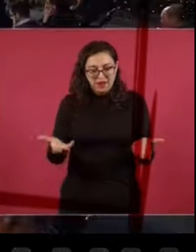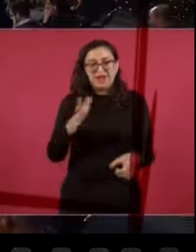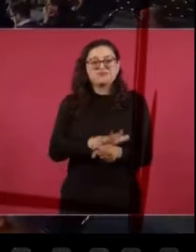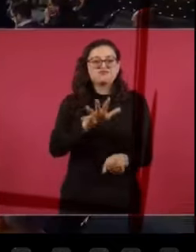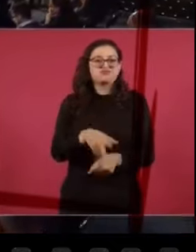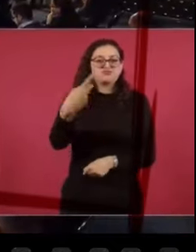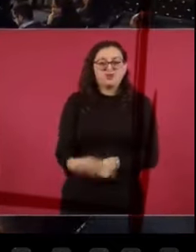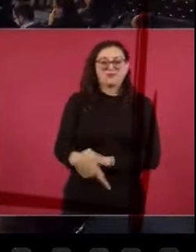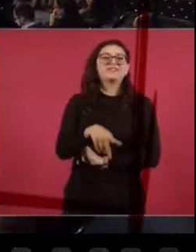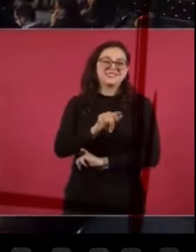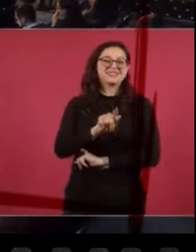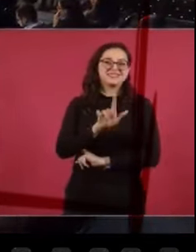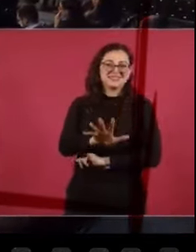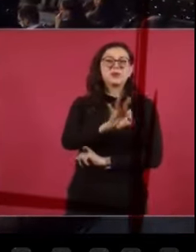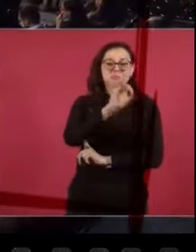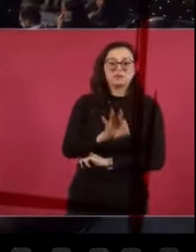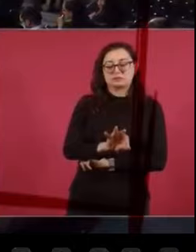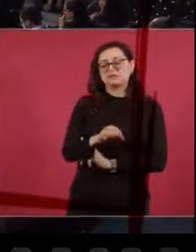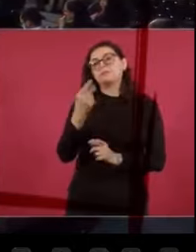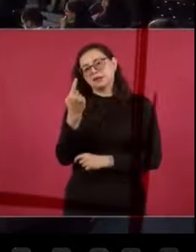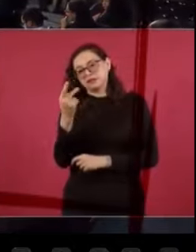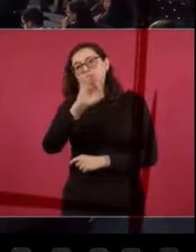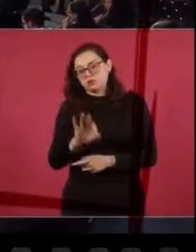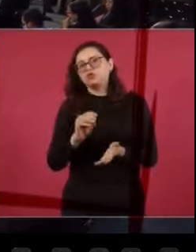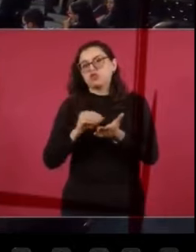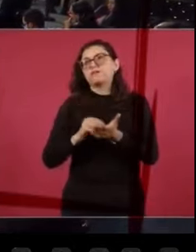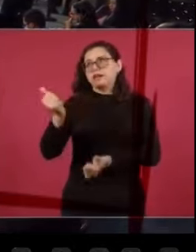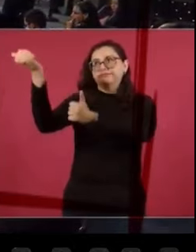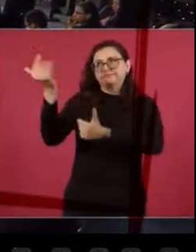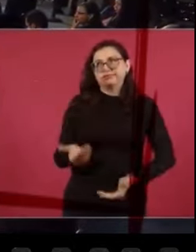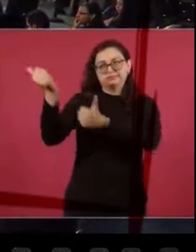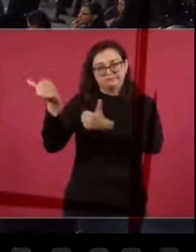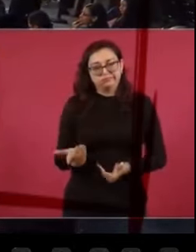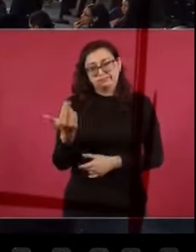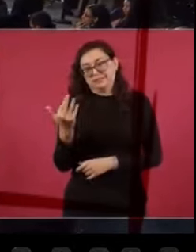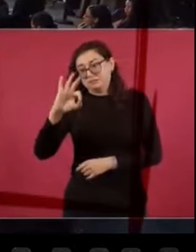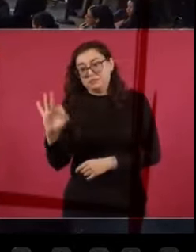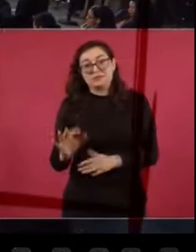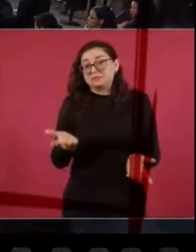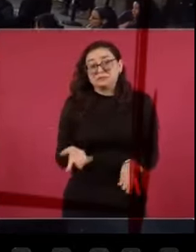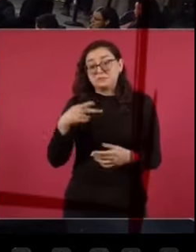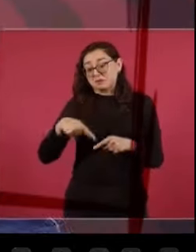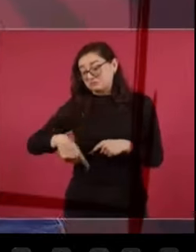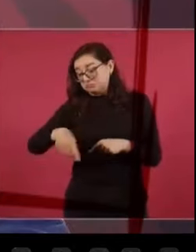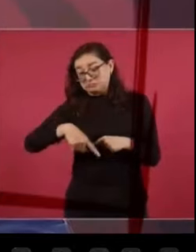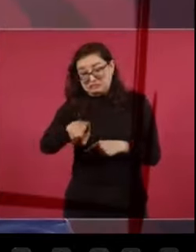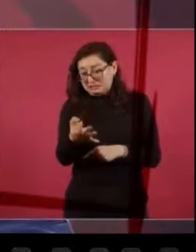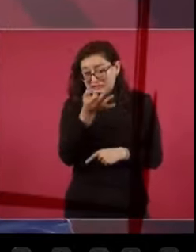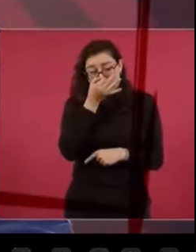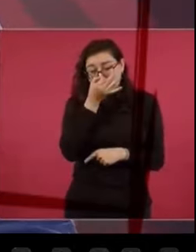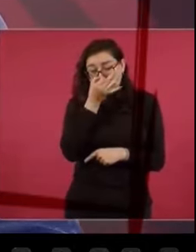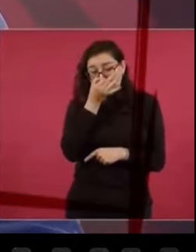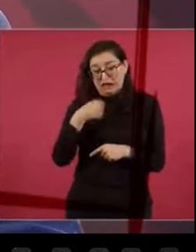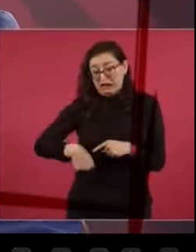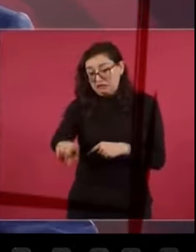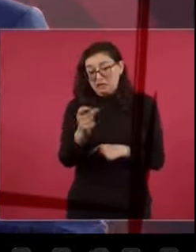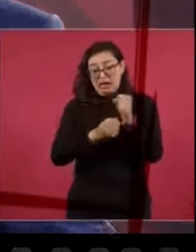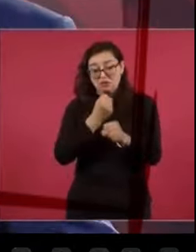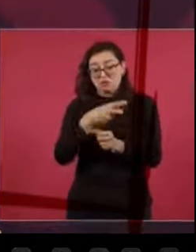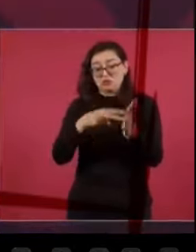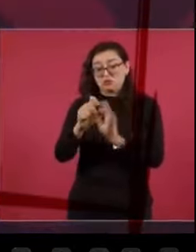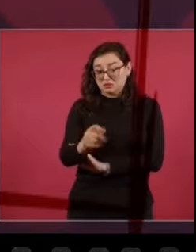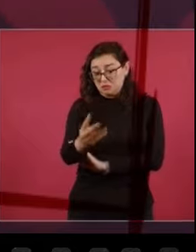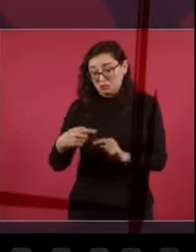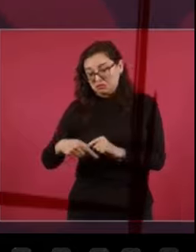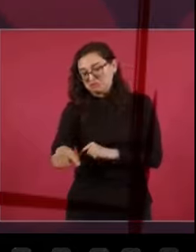el 75 por ciento de lo que consumimos, nos faltan 25 por ciento y en el tiempo que nos resta y a finales de este año ya